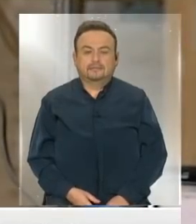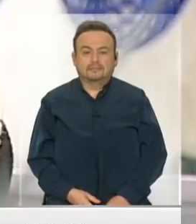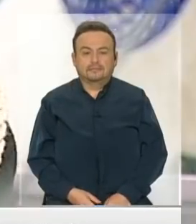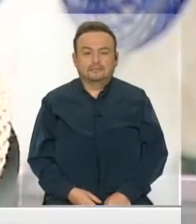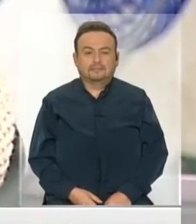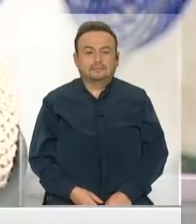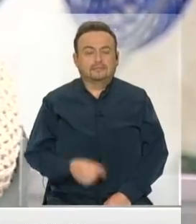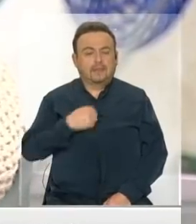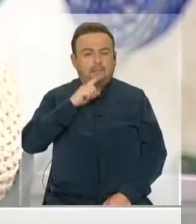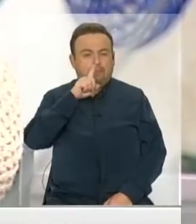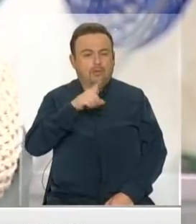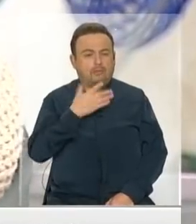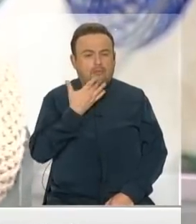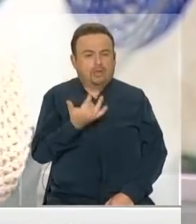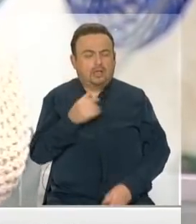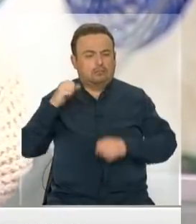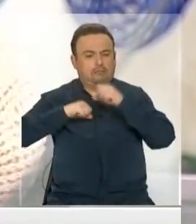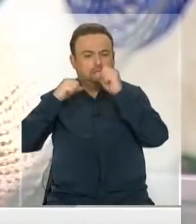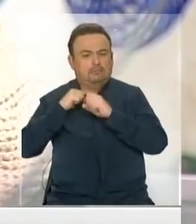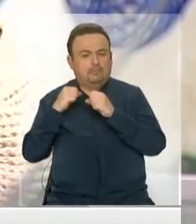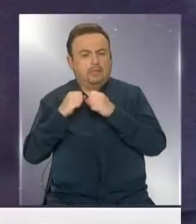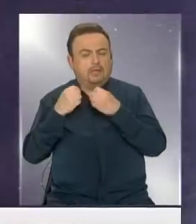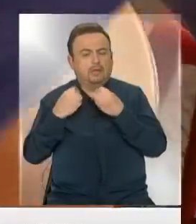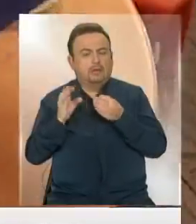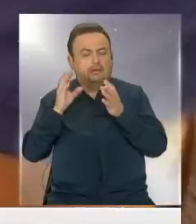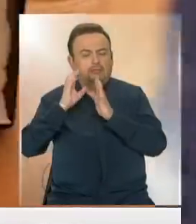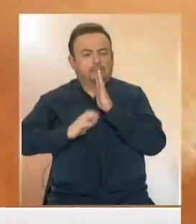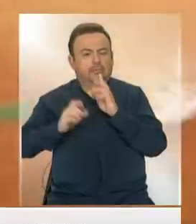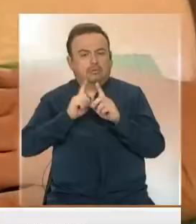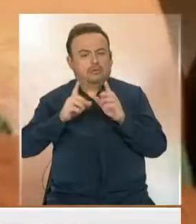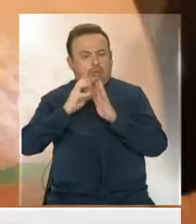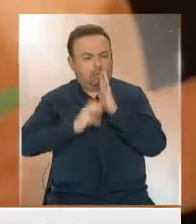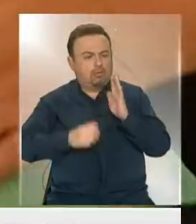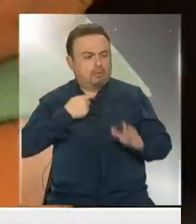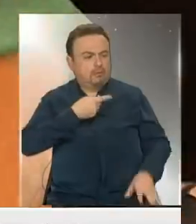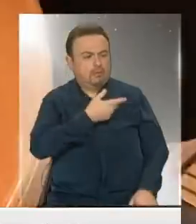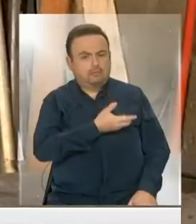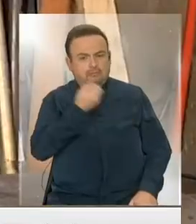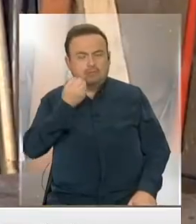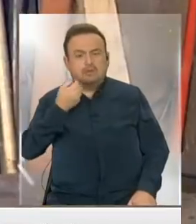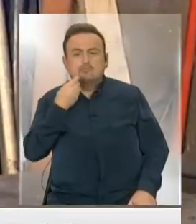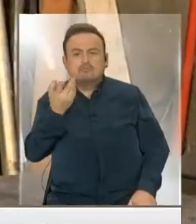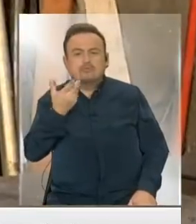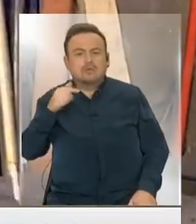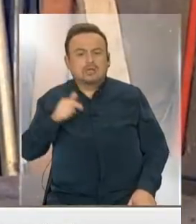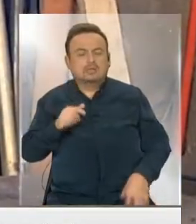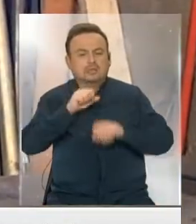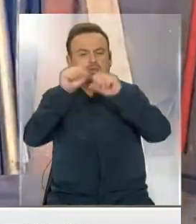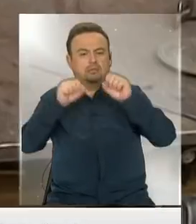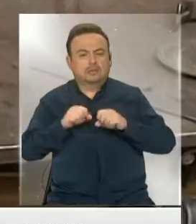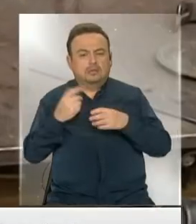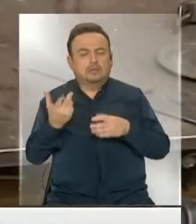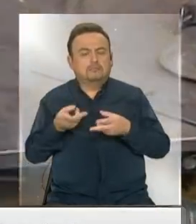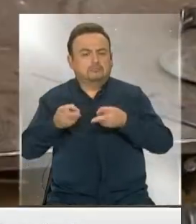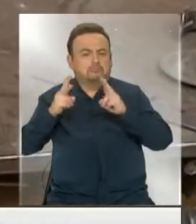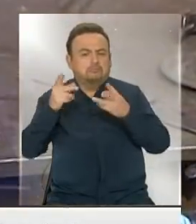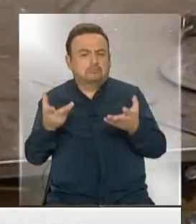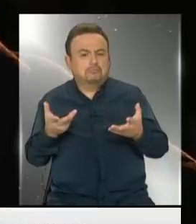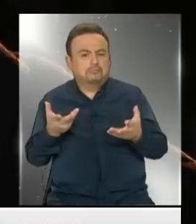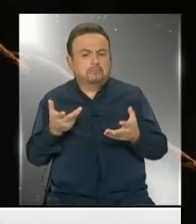Mi pregunta es por qué los empleadores pueden deber las cotizaciones que descontaron a sus trabajadores. O por qué tenemos un sistema que permite